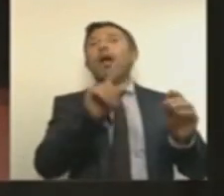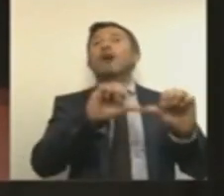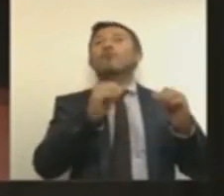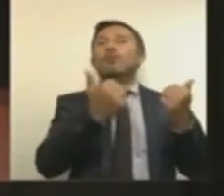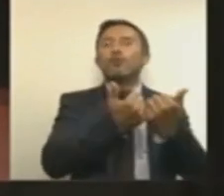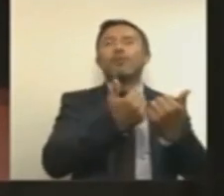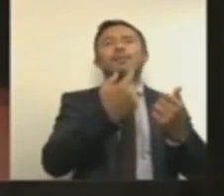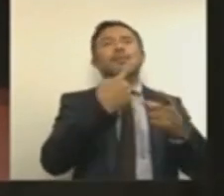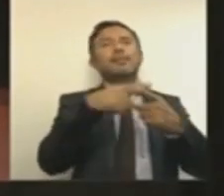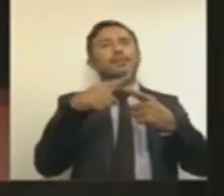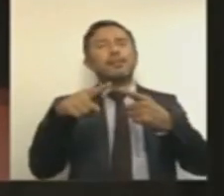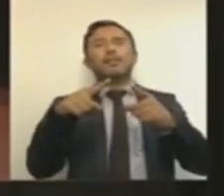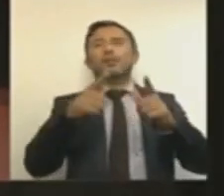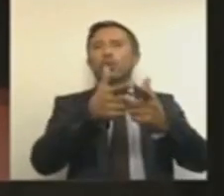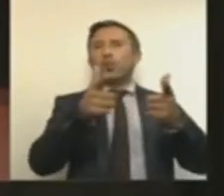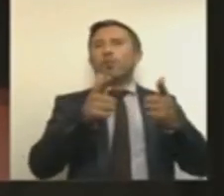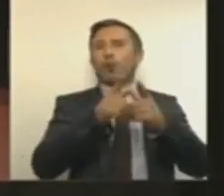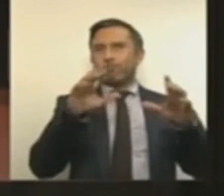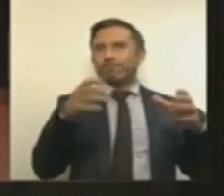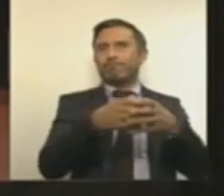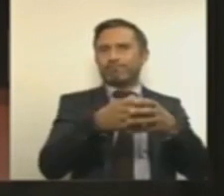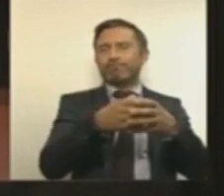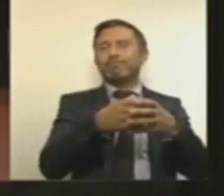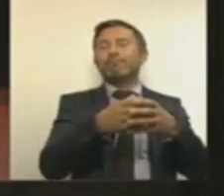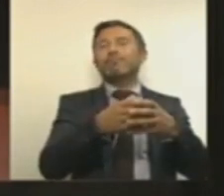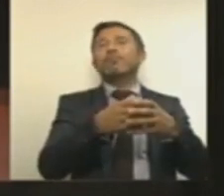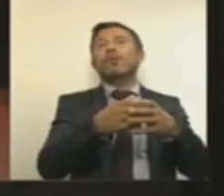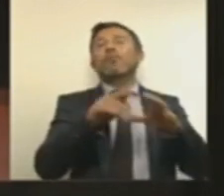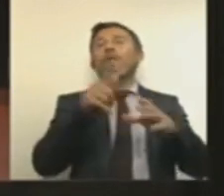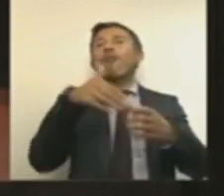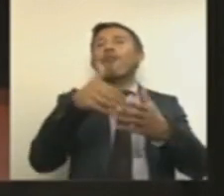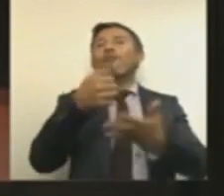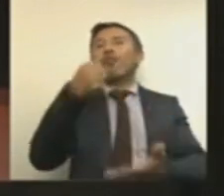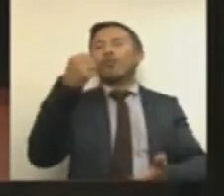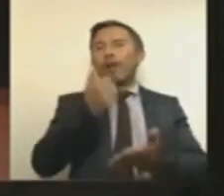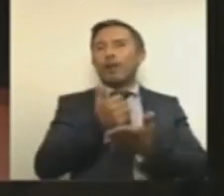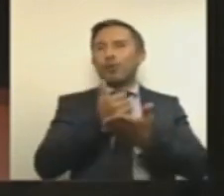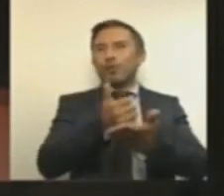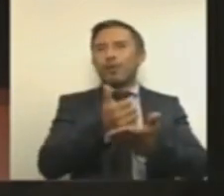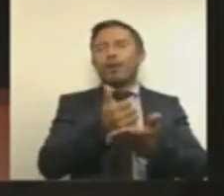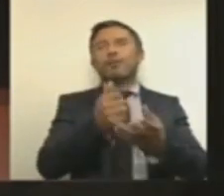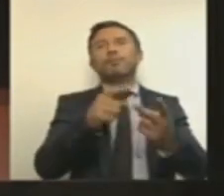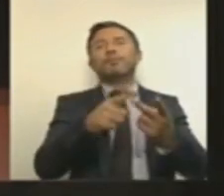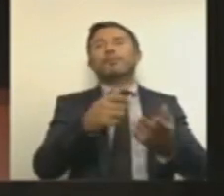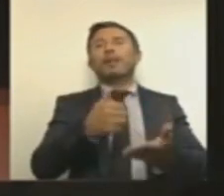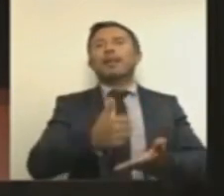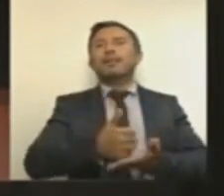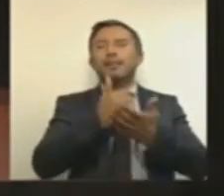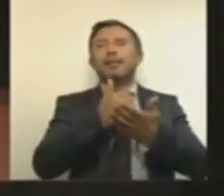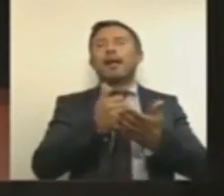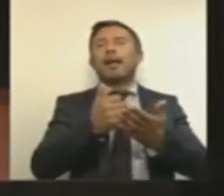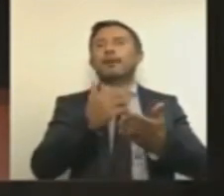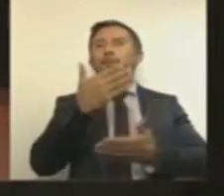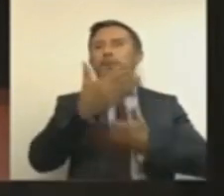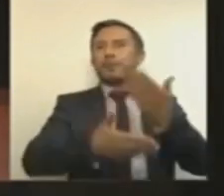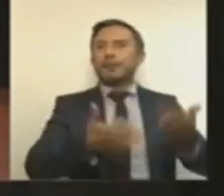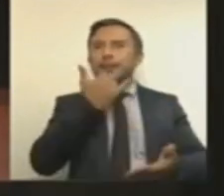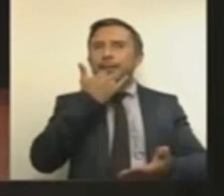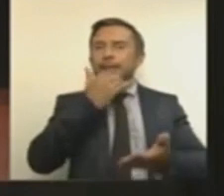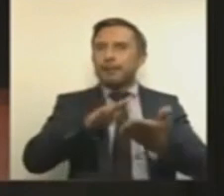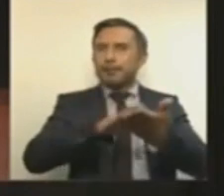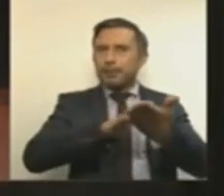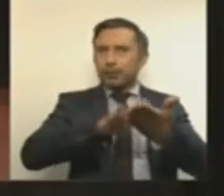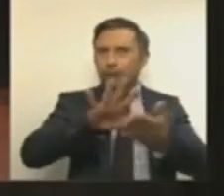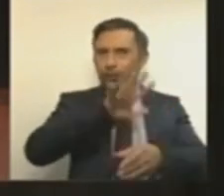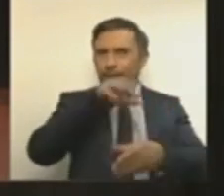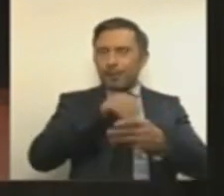agrupaciones en relación a la desaparición del Fondo de Ayuda, Asistencia y Reparación Integral en la